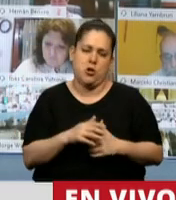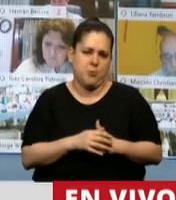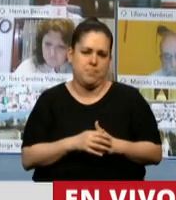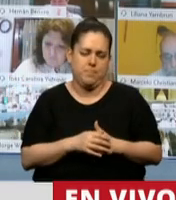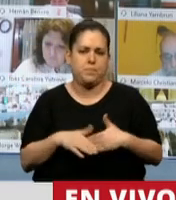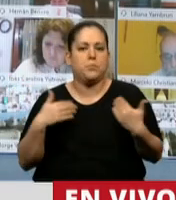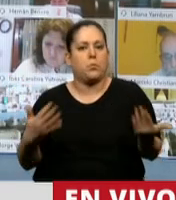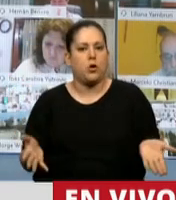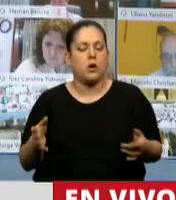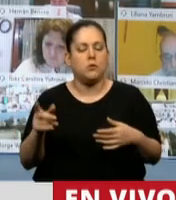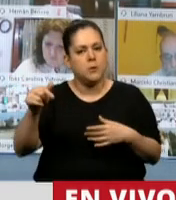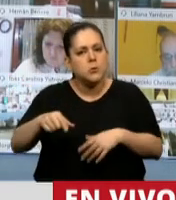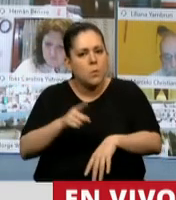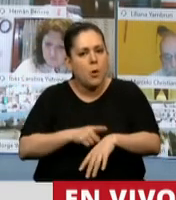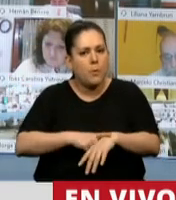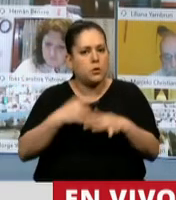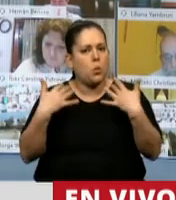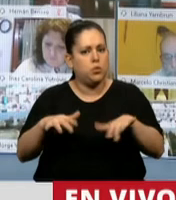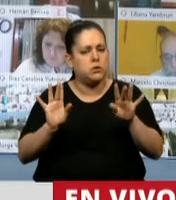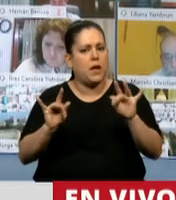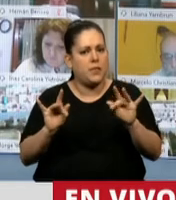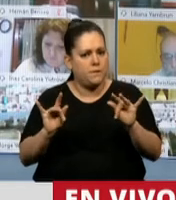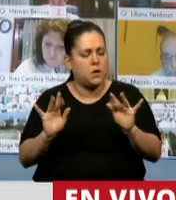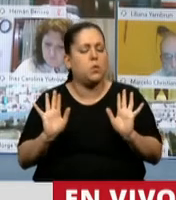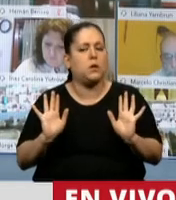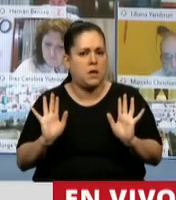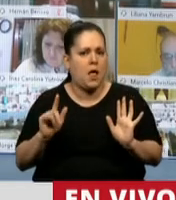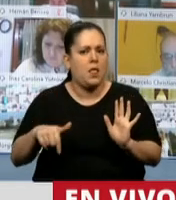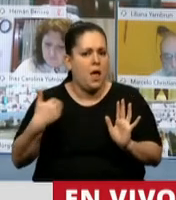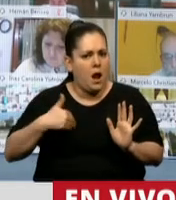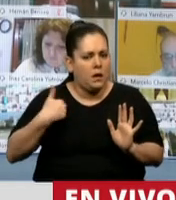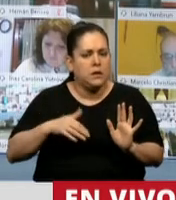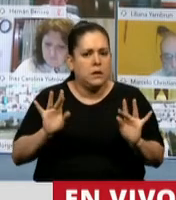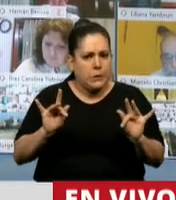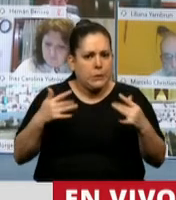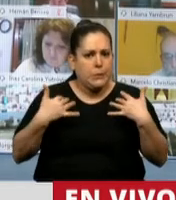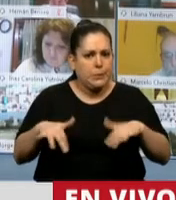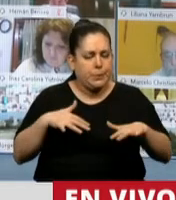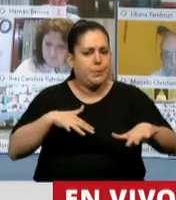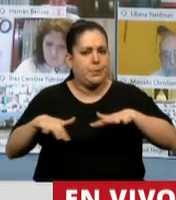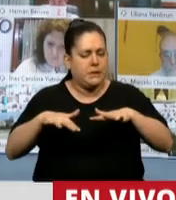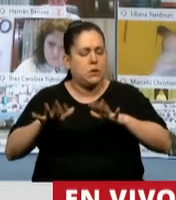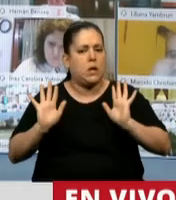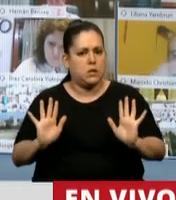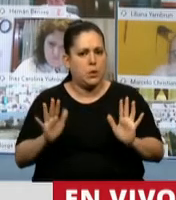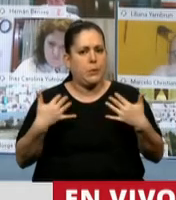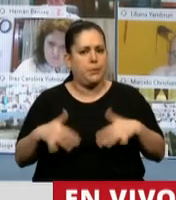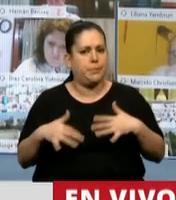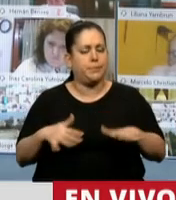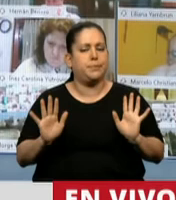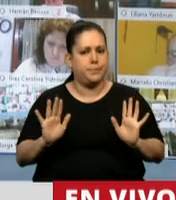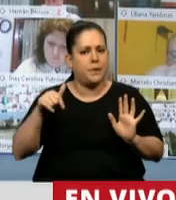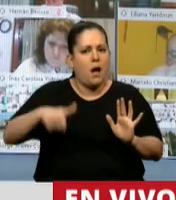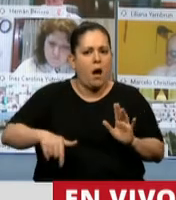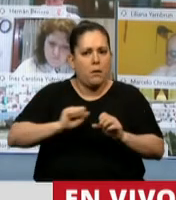en estos tiempos de muchas dificultades que vive el país, donde estamos atravesados por una